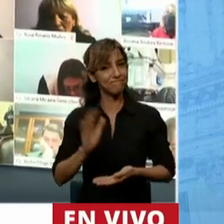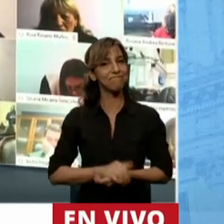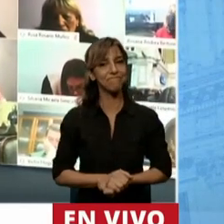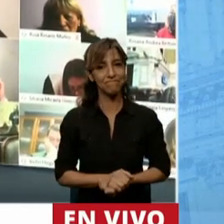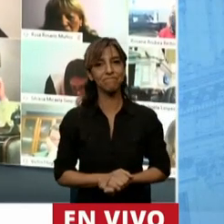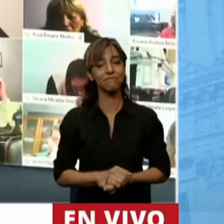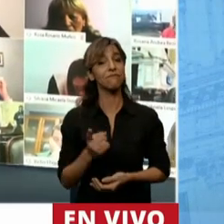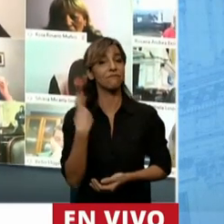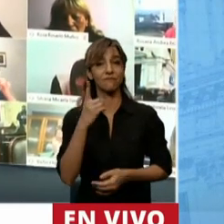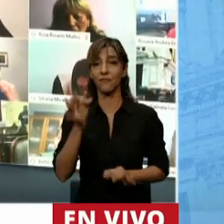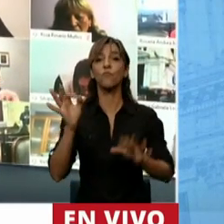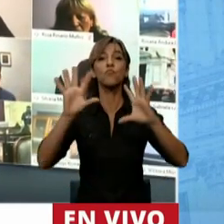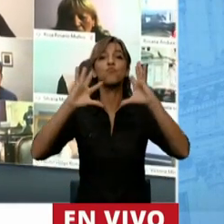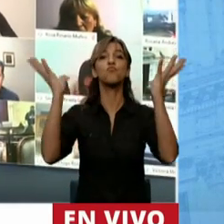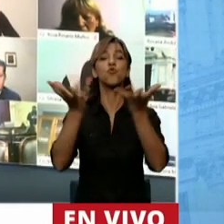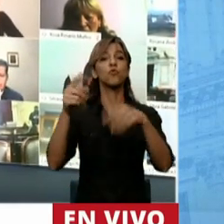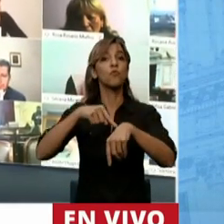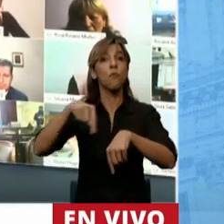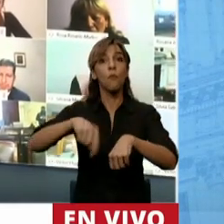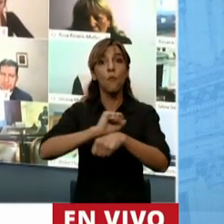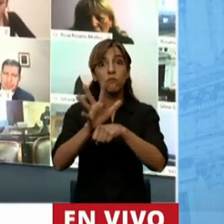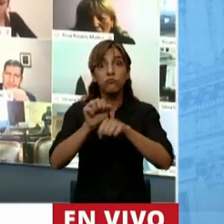en el mundo en Argentina va a pasar